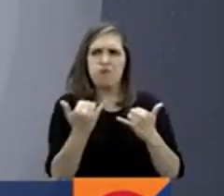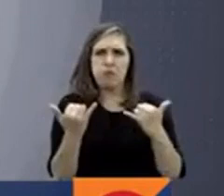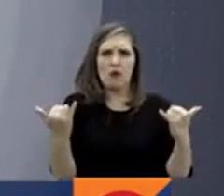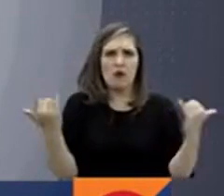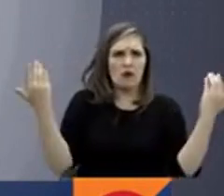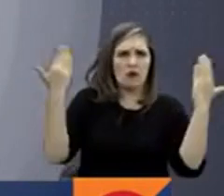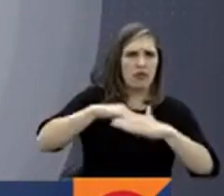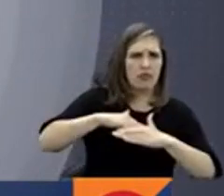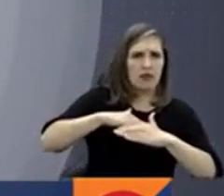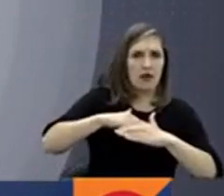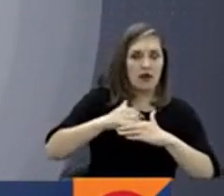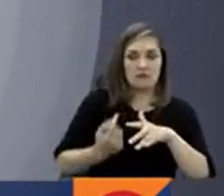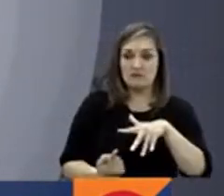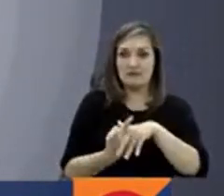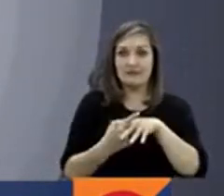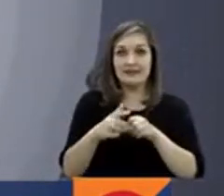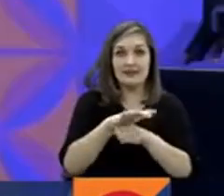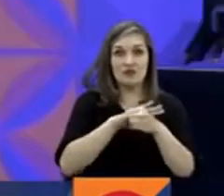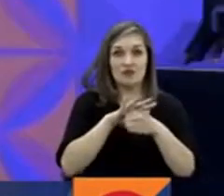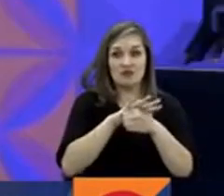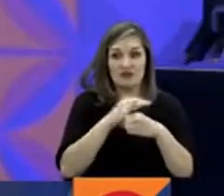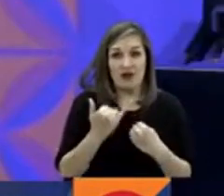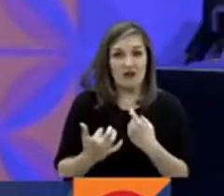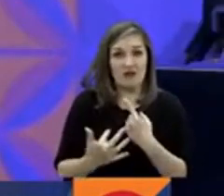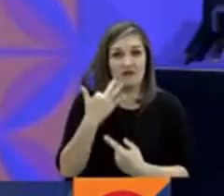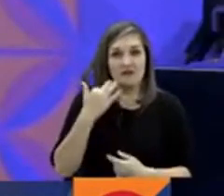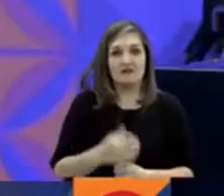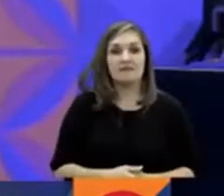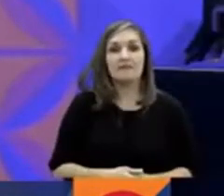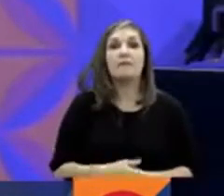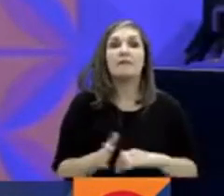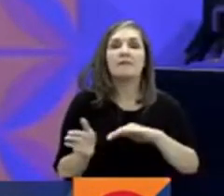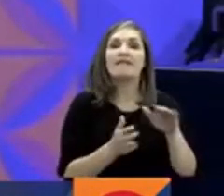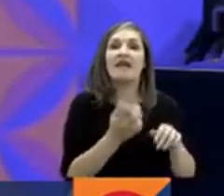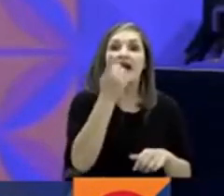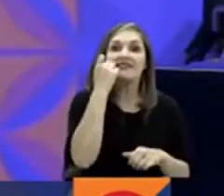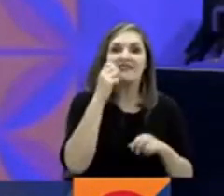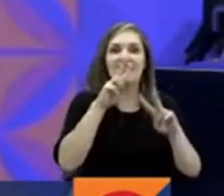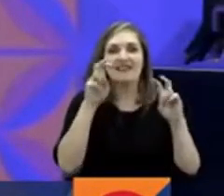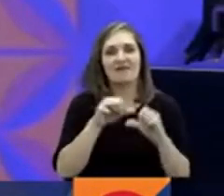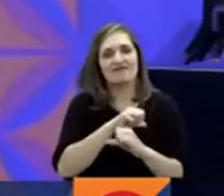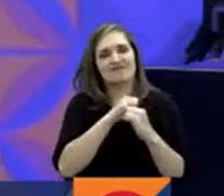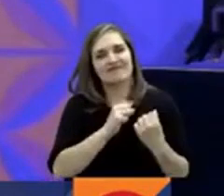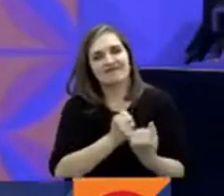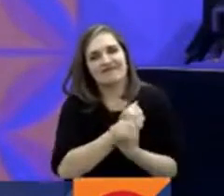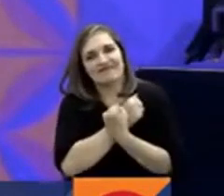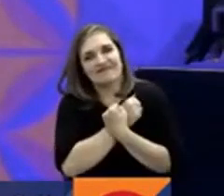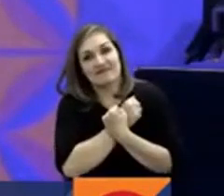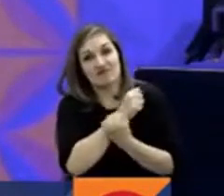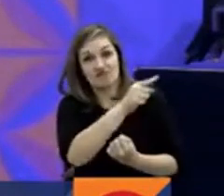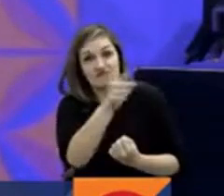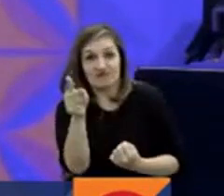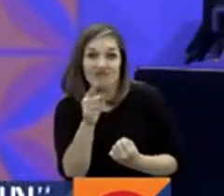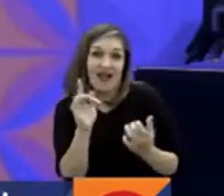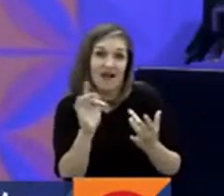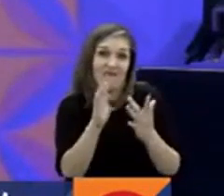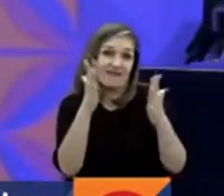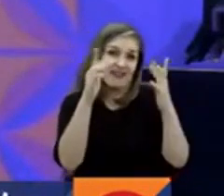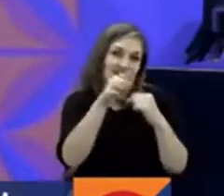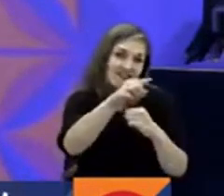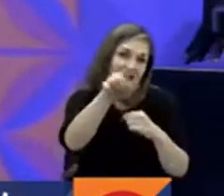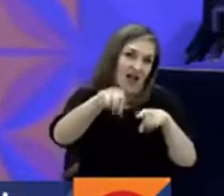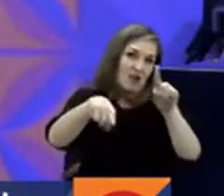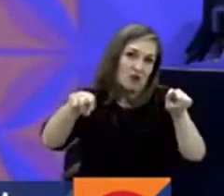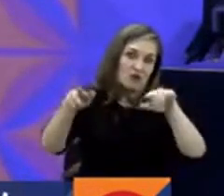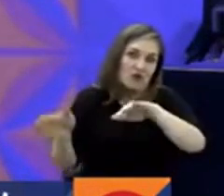Hoy estas coyunturas nos afectan. Bueno, y ayer hablamos de San Valentín para los que sí celebran San Valentín. Pues hoy vamos a